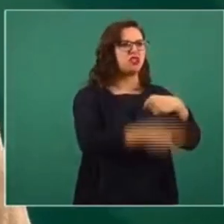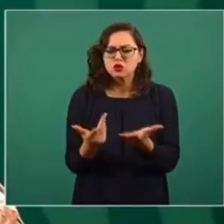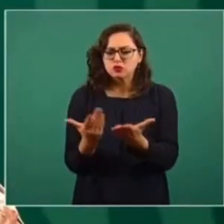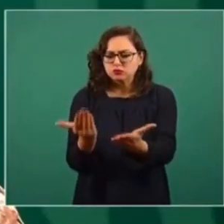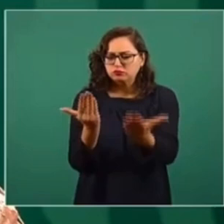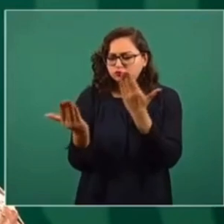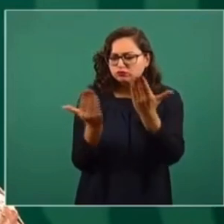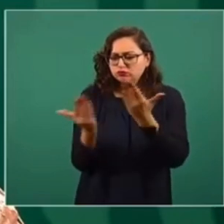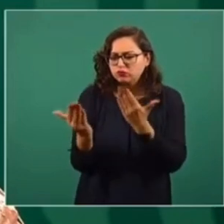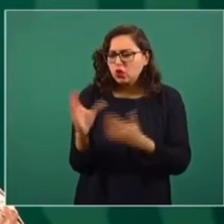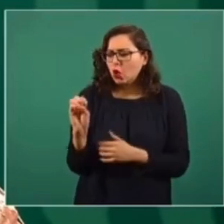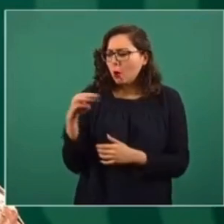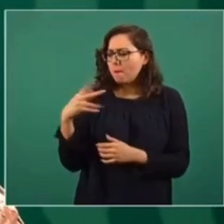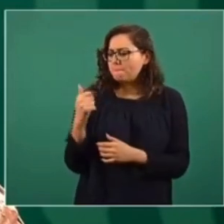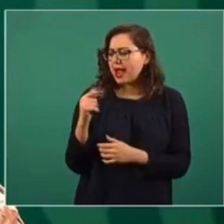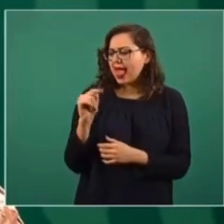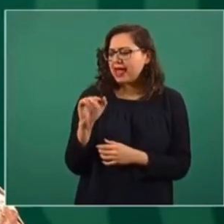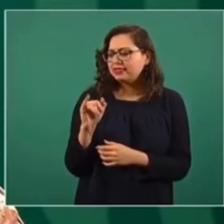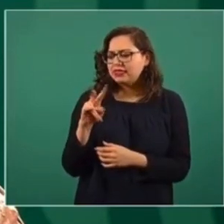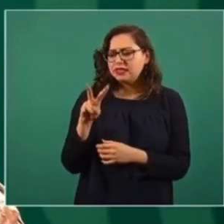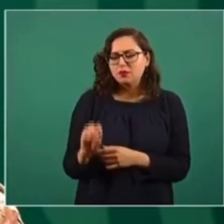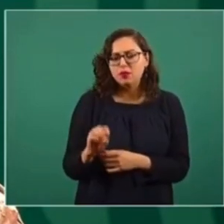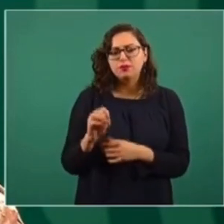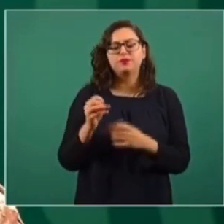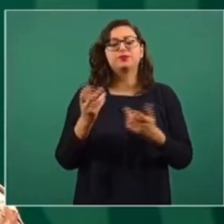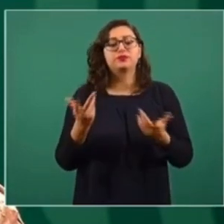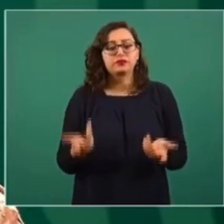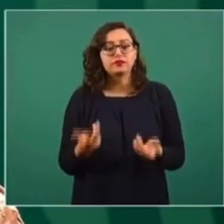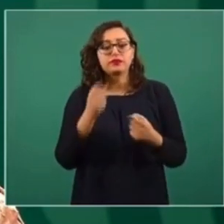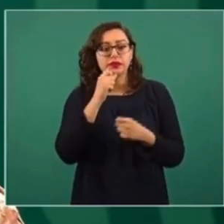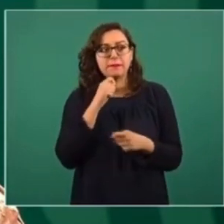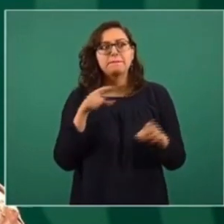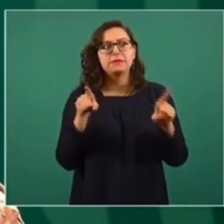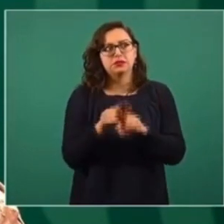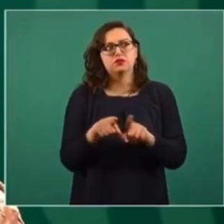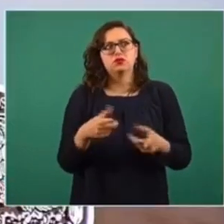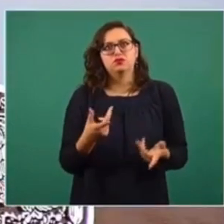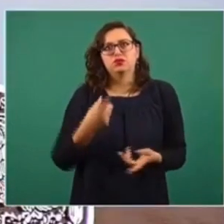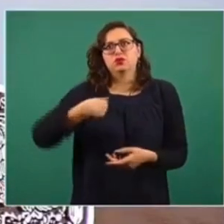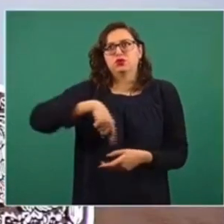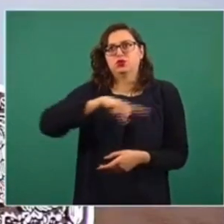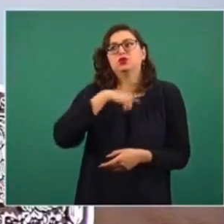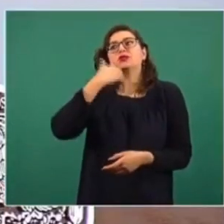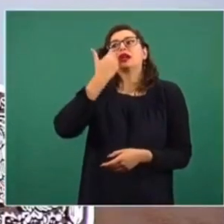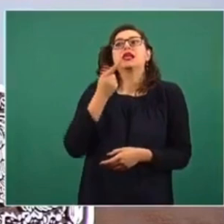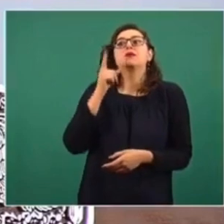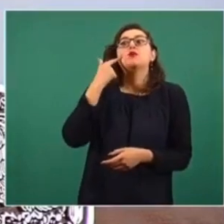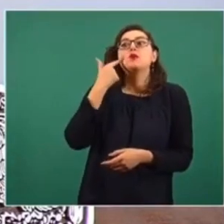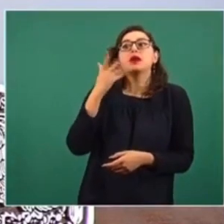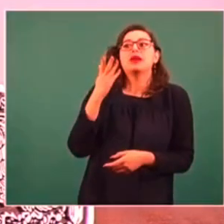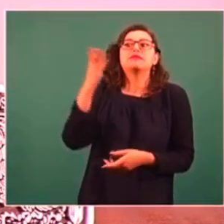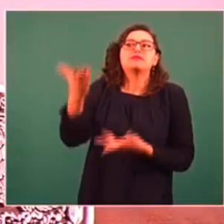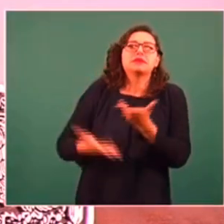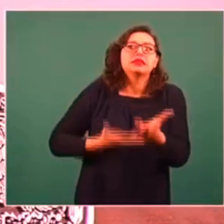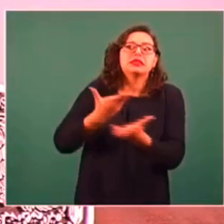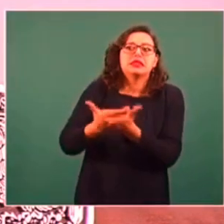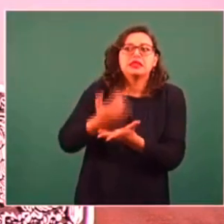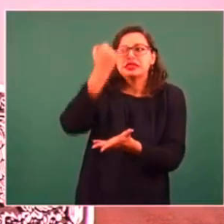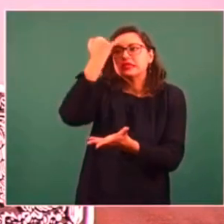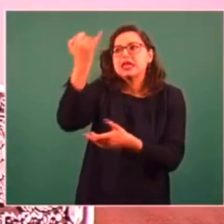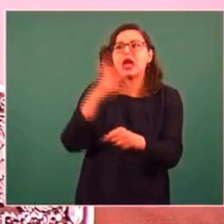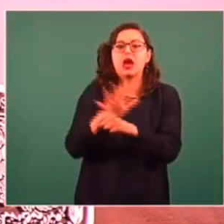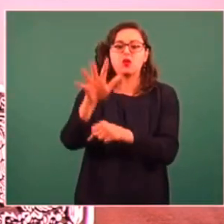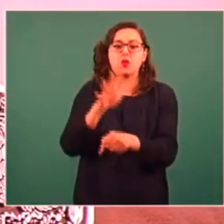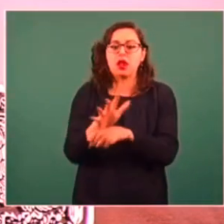paz? Pero sin duda alguna, sin duda alguna, sí quisiéramos conocer la iniciativa que va a presentar el coordinador Monreal y también ya